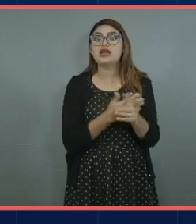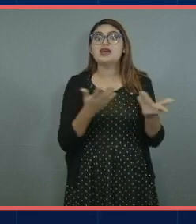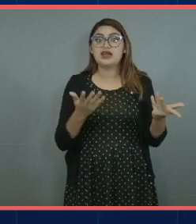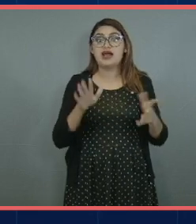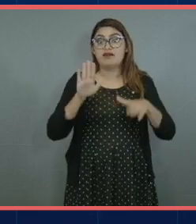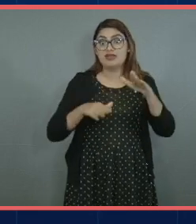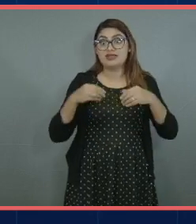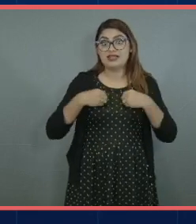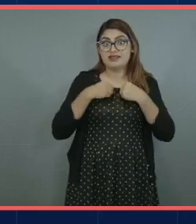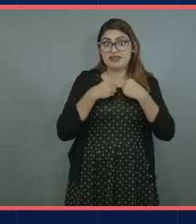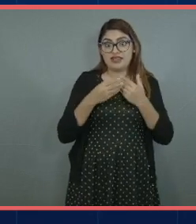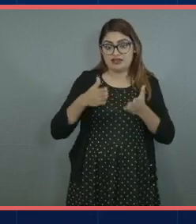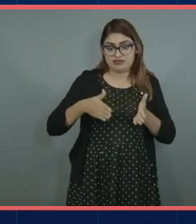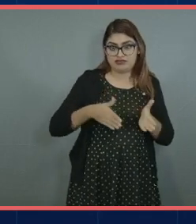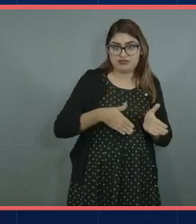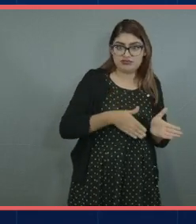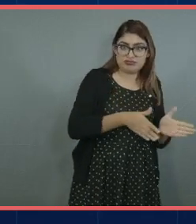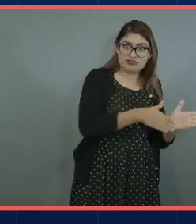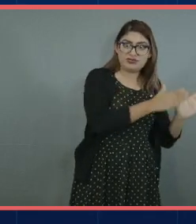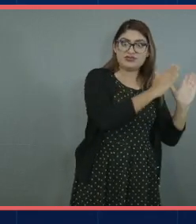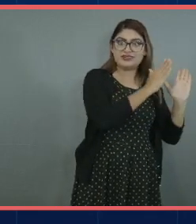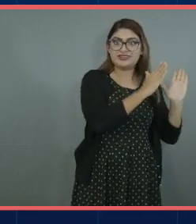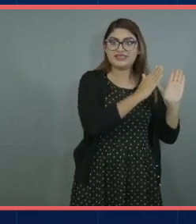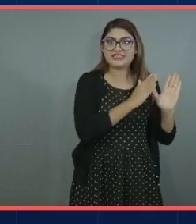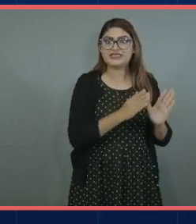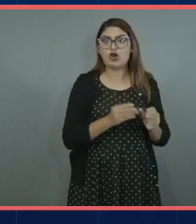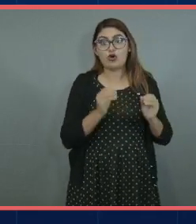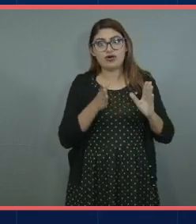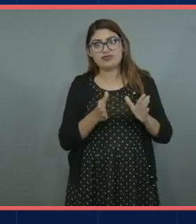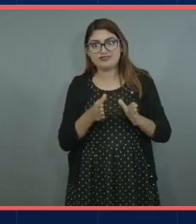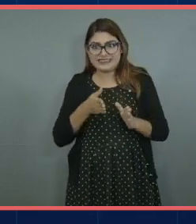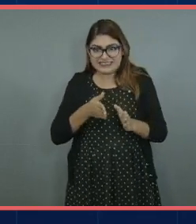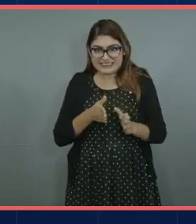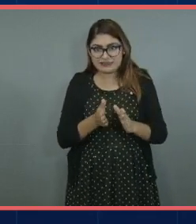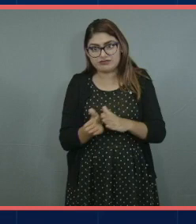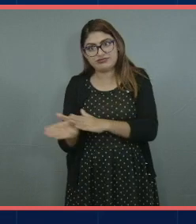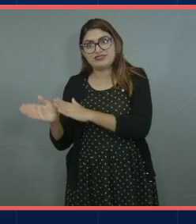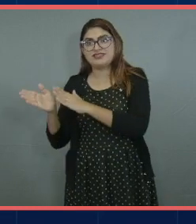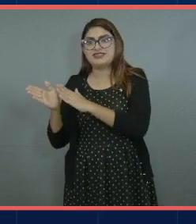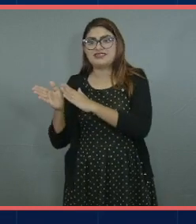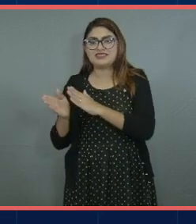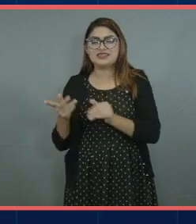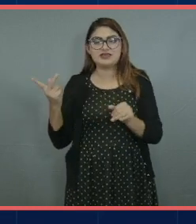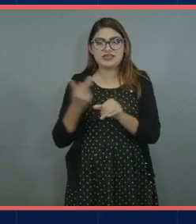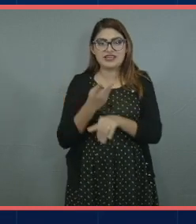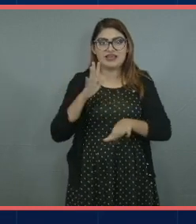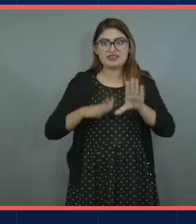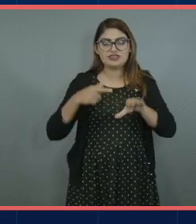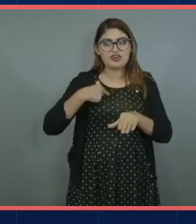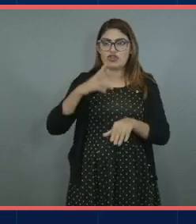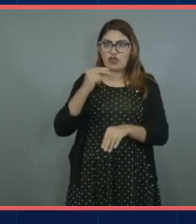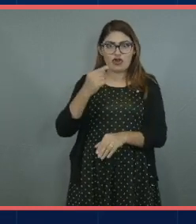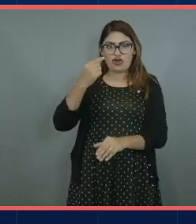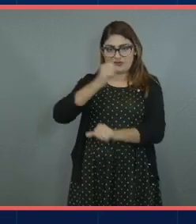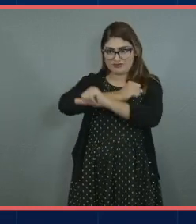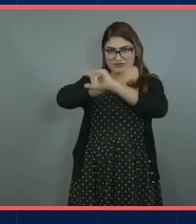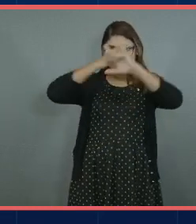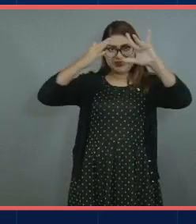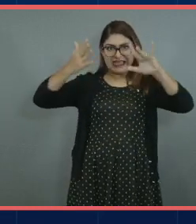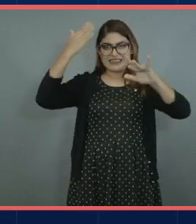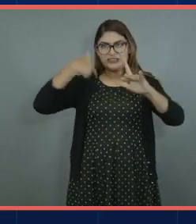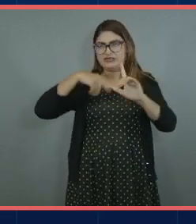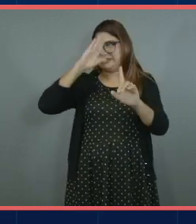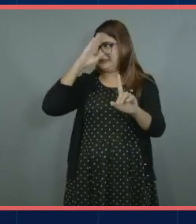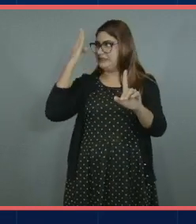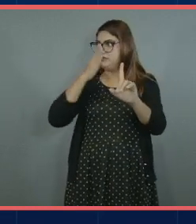por caminos diferentes y y estos caminos inesperados nos pueden llevar a lugares que no imaginábamos y y